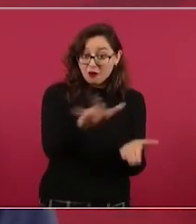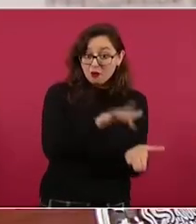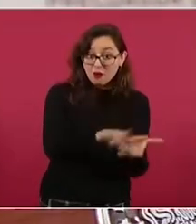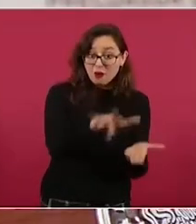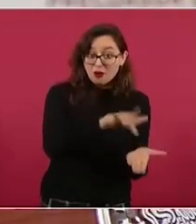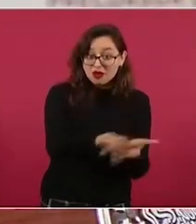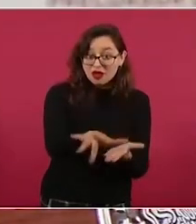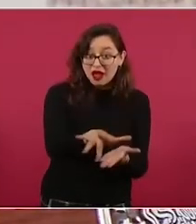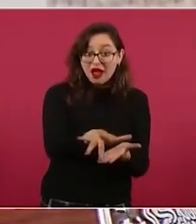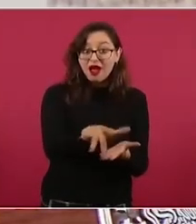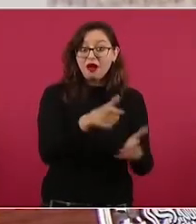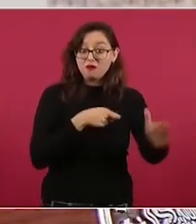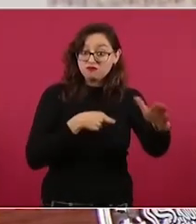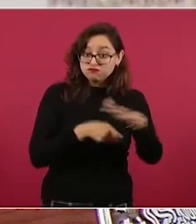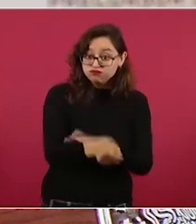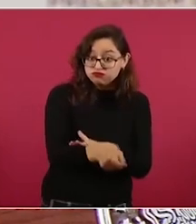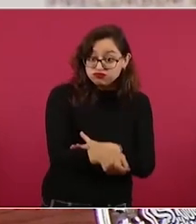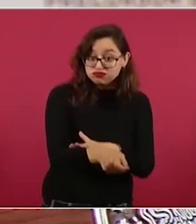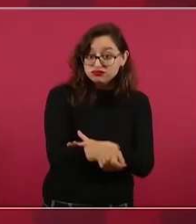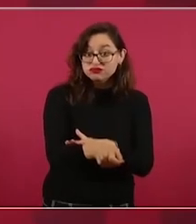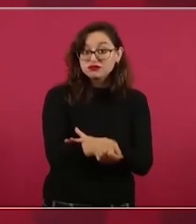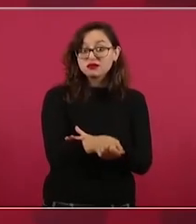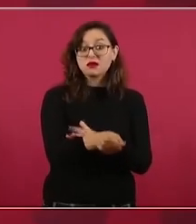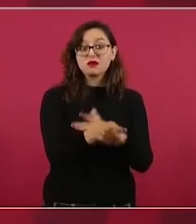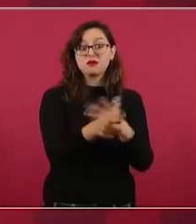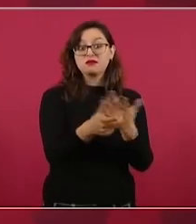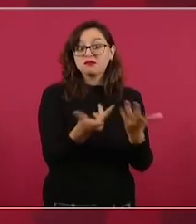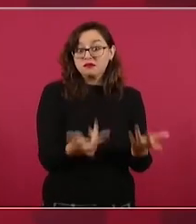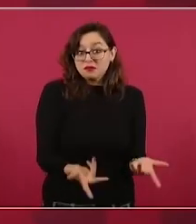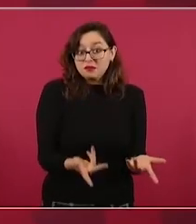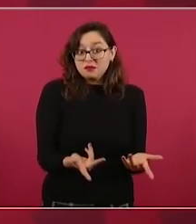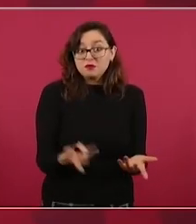de poder político o de poder económico